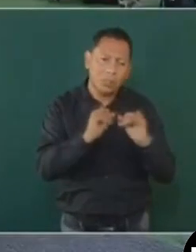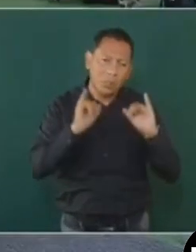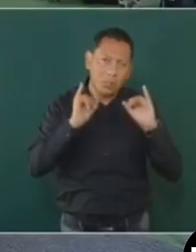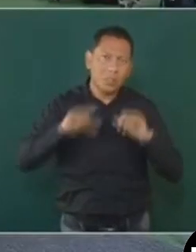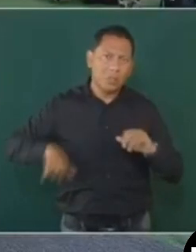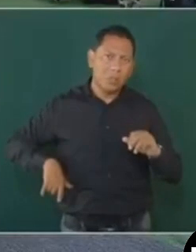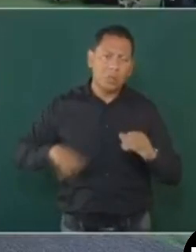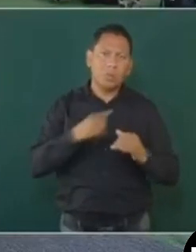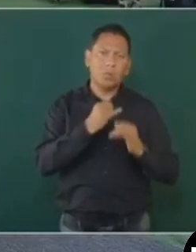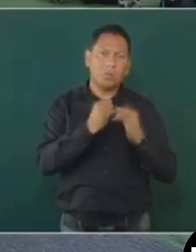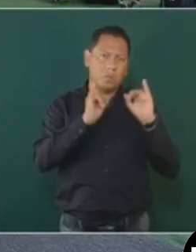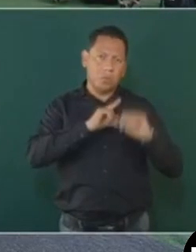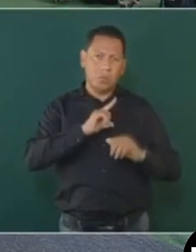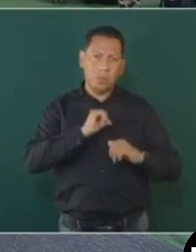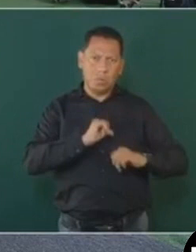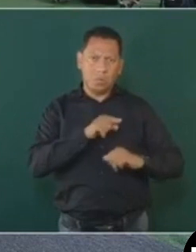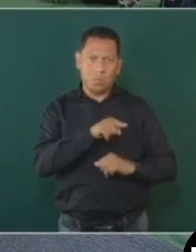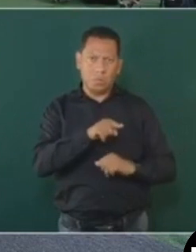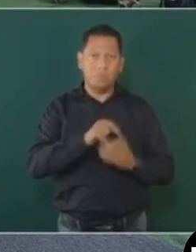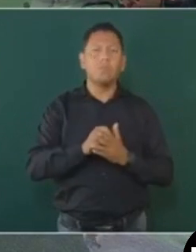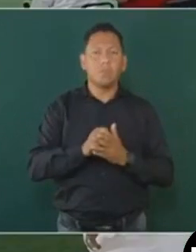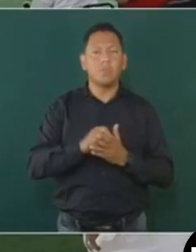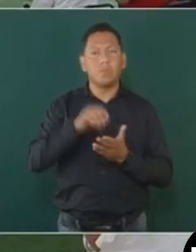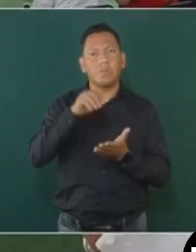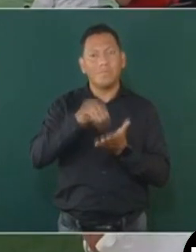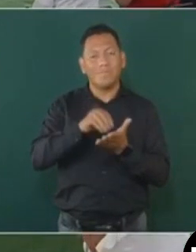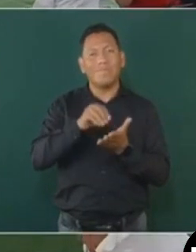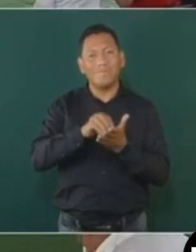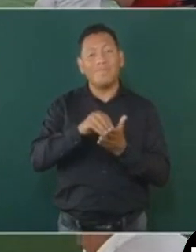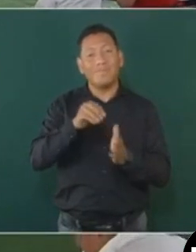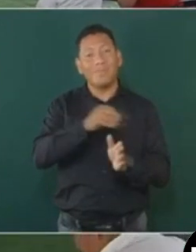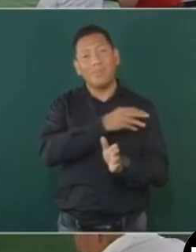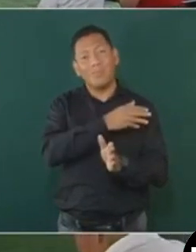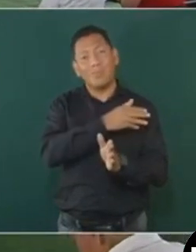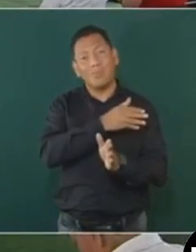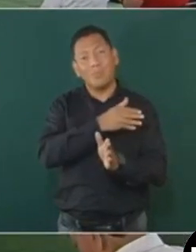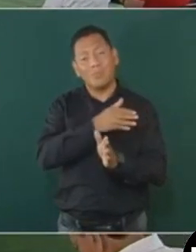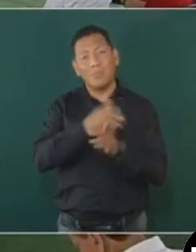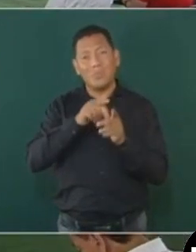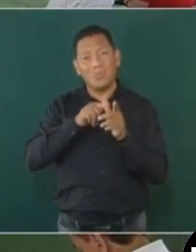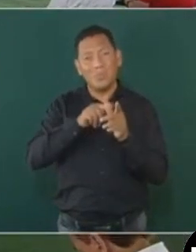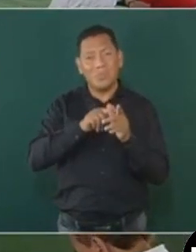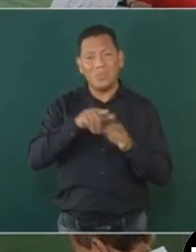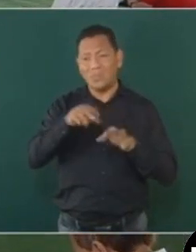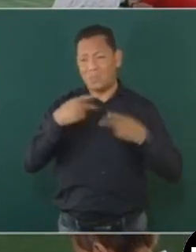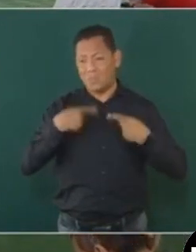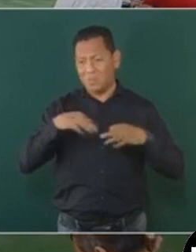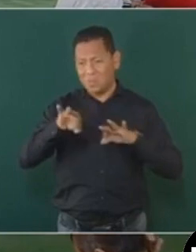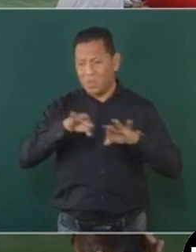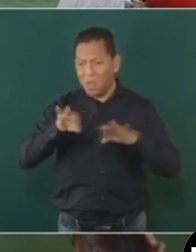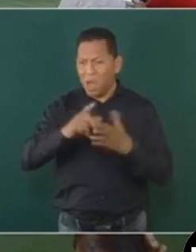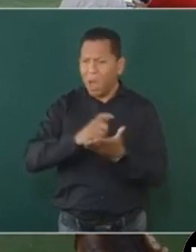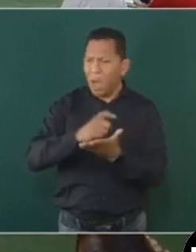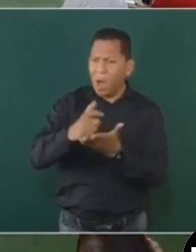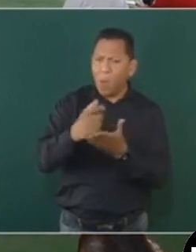se siguieron manteniendo los sueldos elevados,